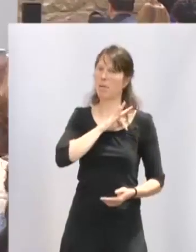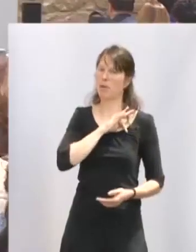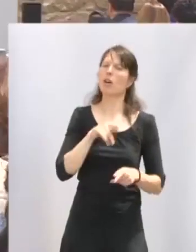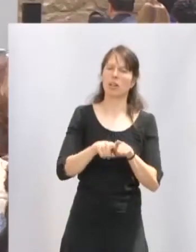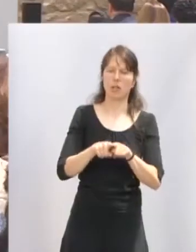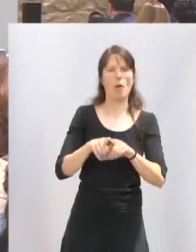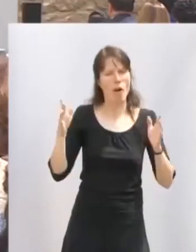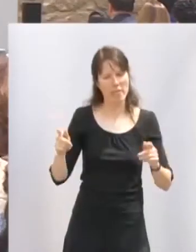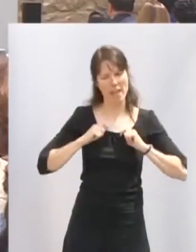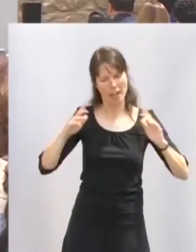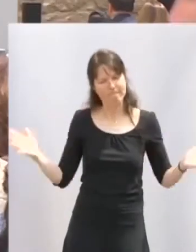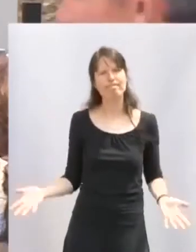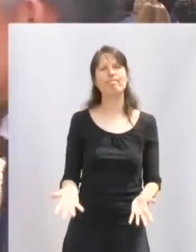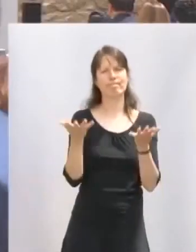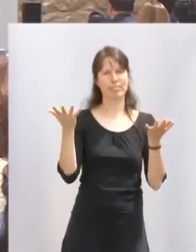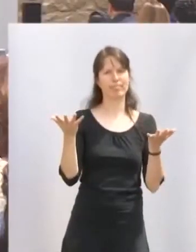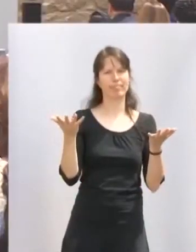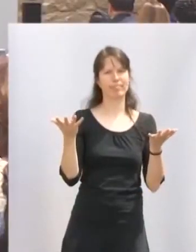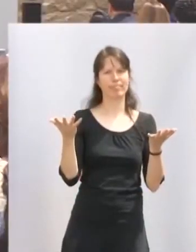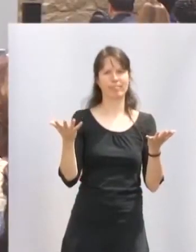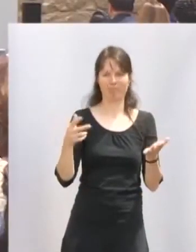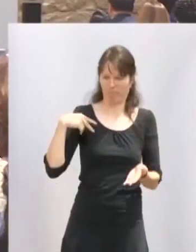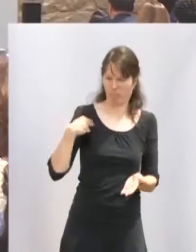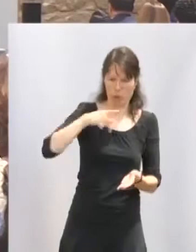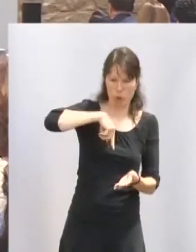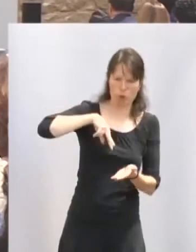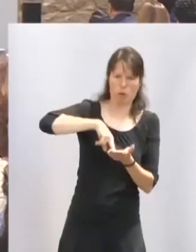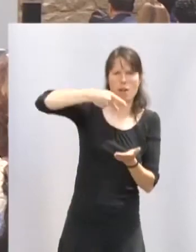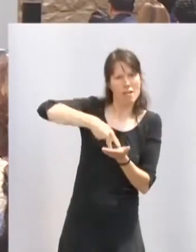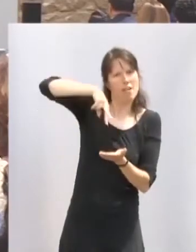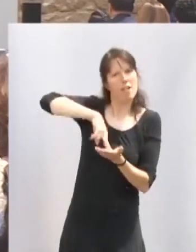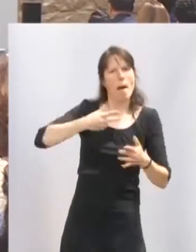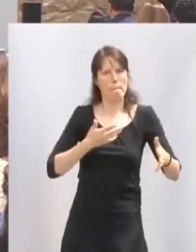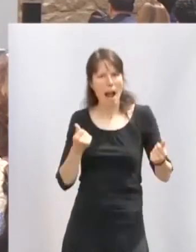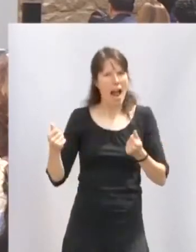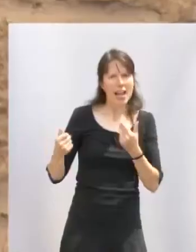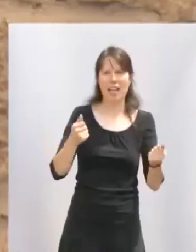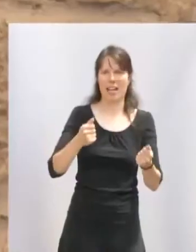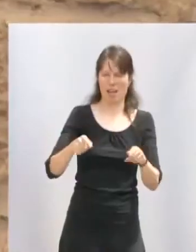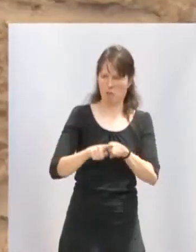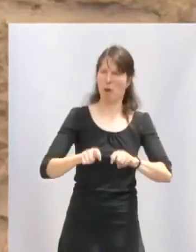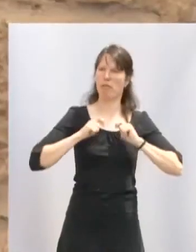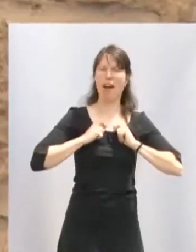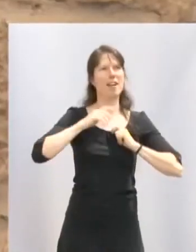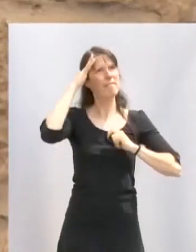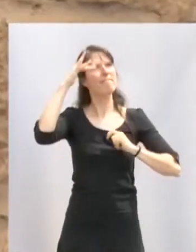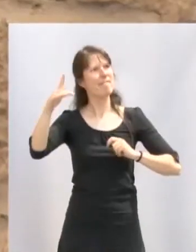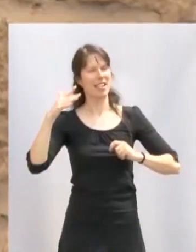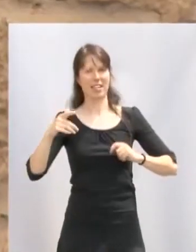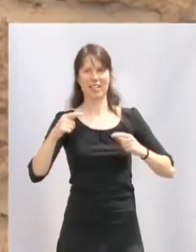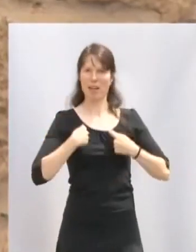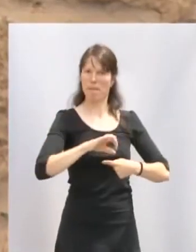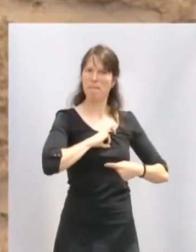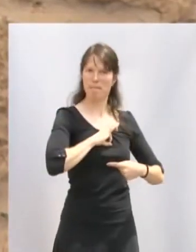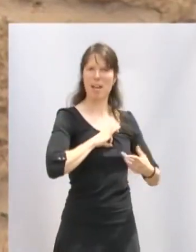Nos impulsará en cada uno de nuestros saltos, en cada una de nuestras vueltas. Nos fortalecerá para continuar la labor